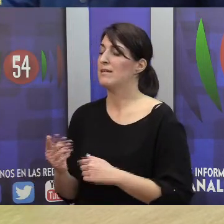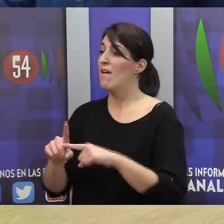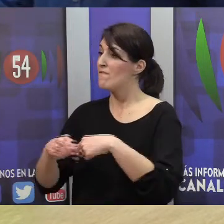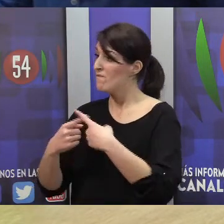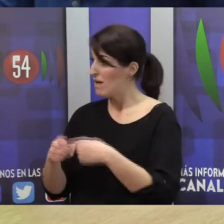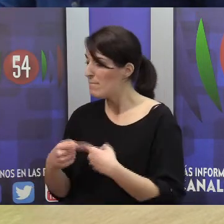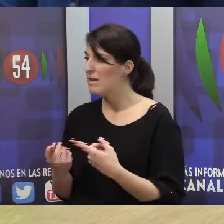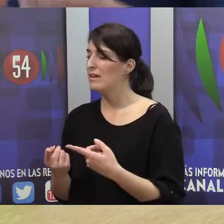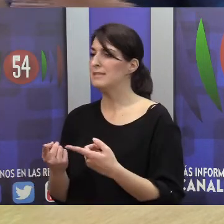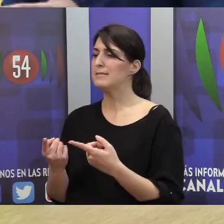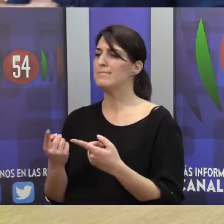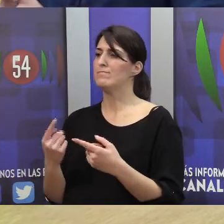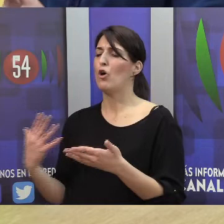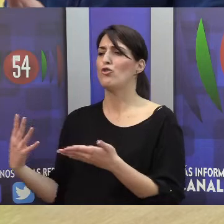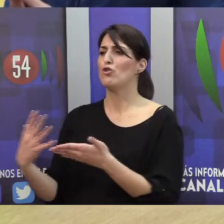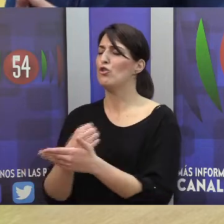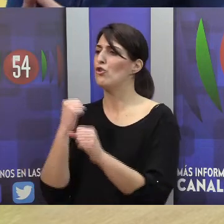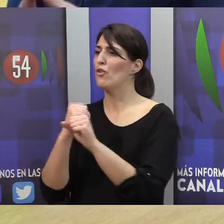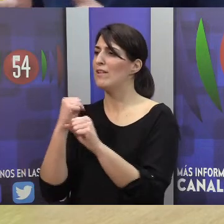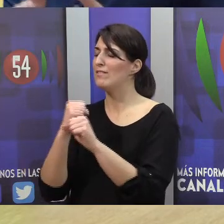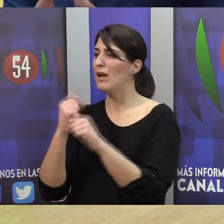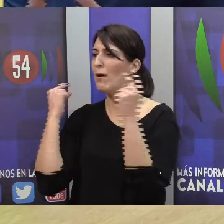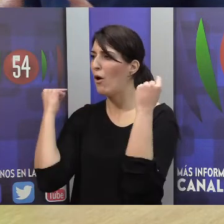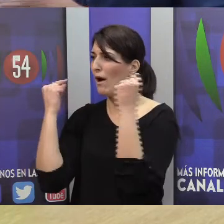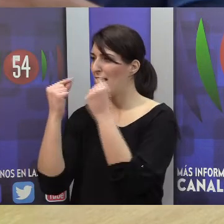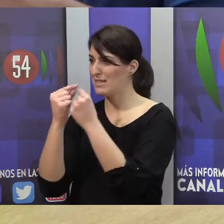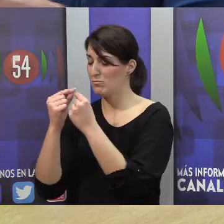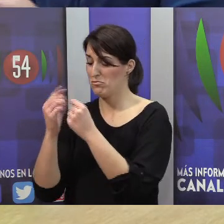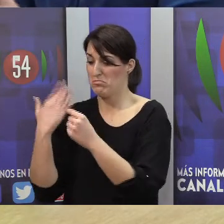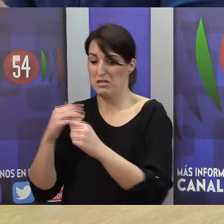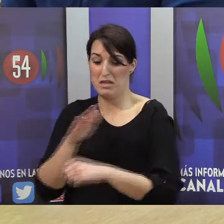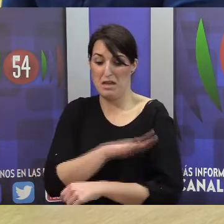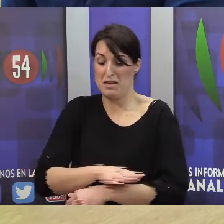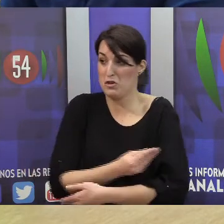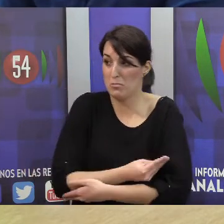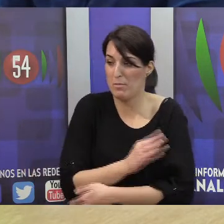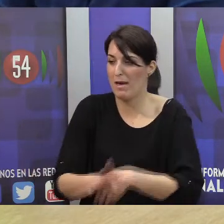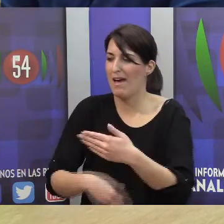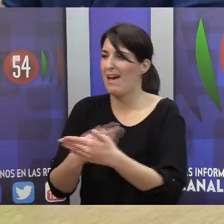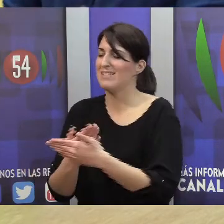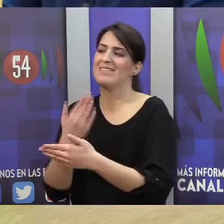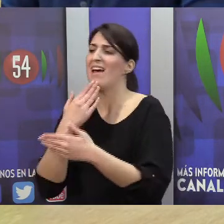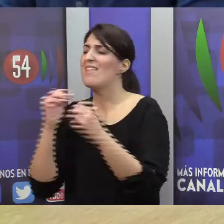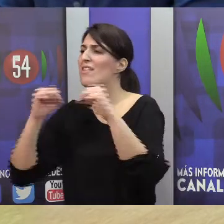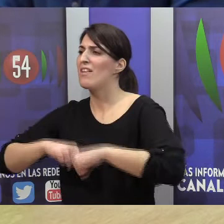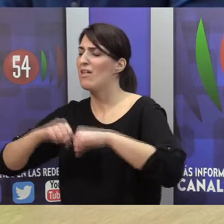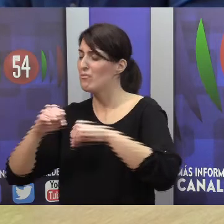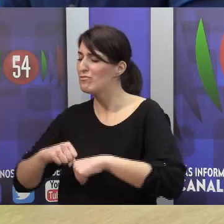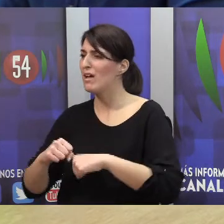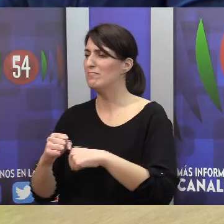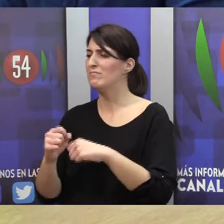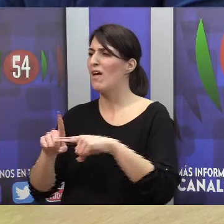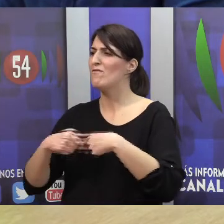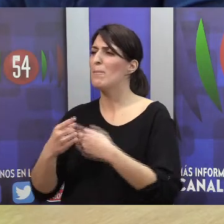familias en todo el trabajo que desarrolláis, desde las edades tempranas hasta también la edad adulta, porque entiendo que también son una